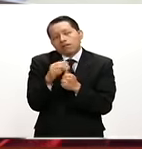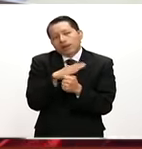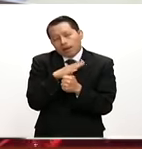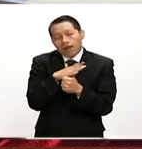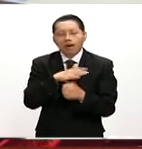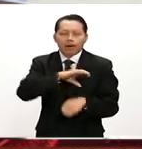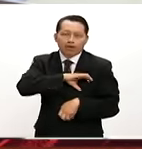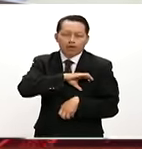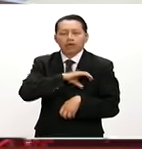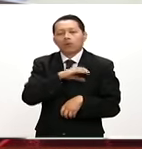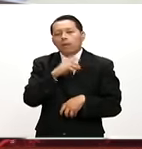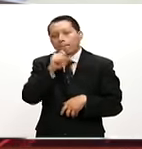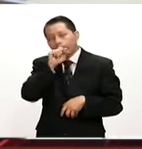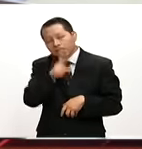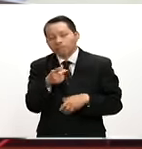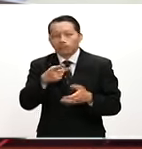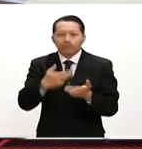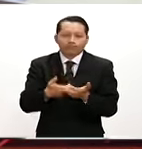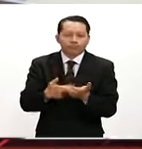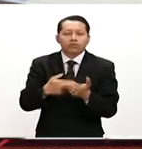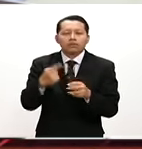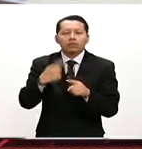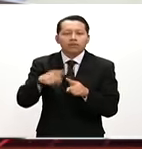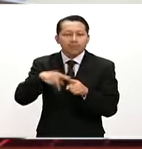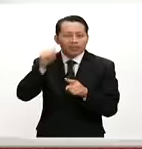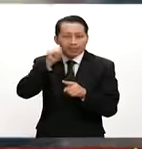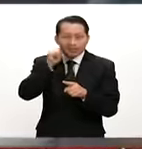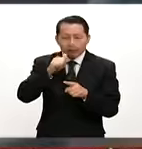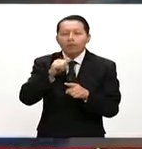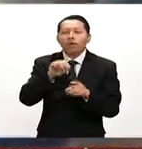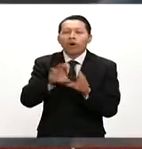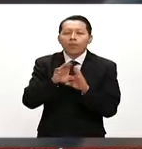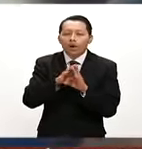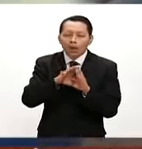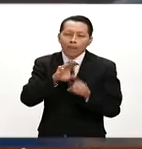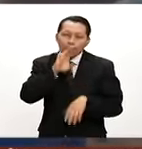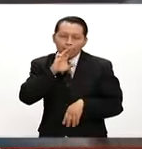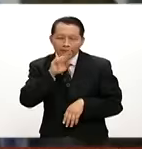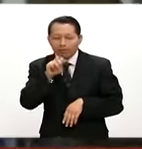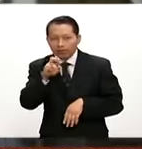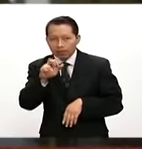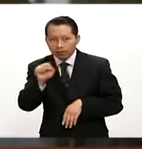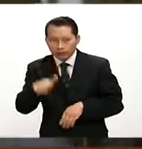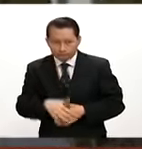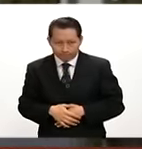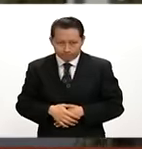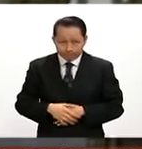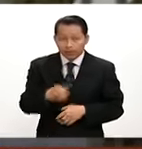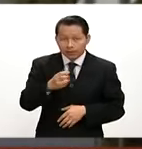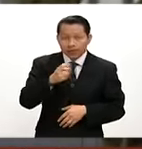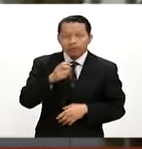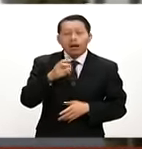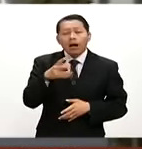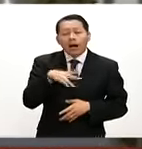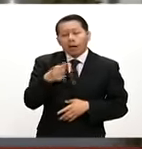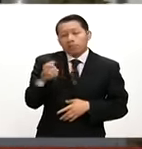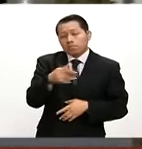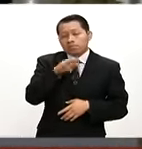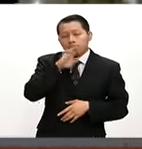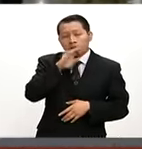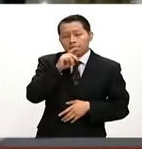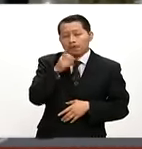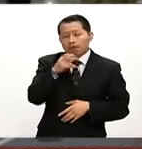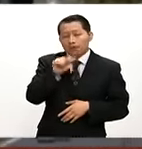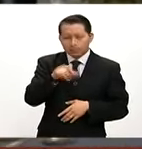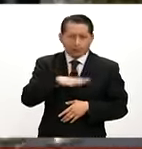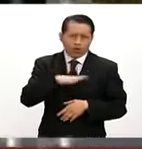riqueza, que espontáneamente vamos a seguirle llamando a la Madre Teresa. Destacó el Papa que la Madre Teresa hizo sentir su voz ante los